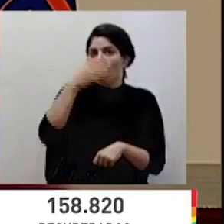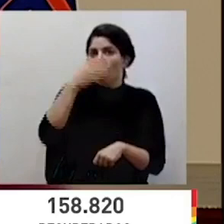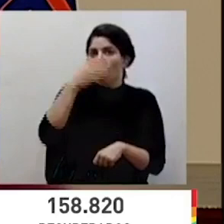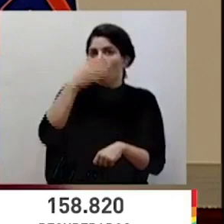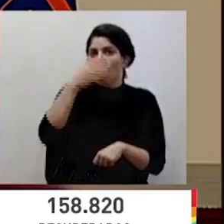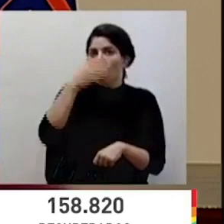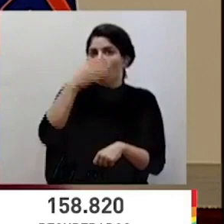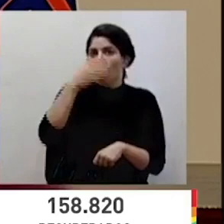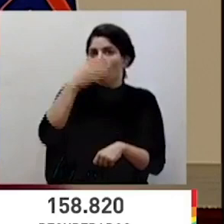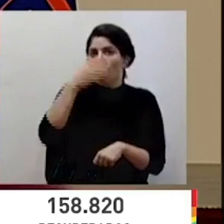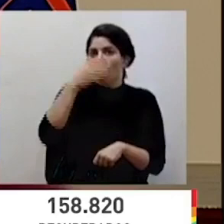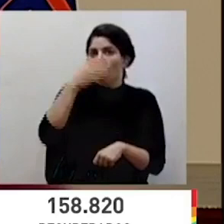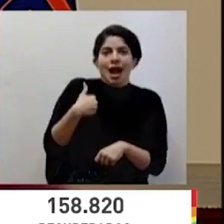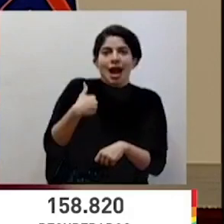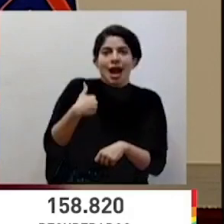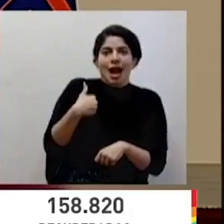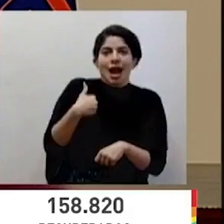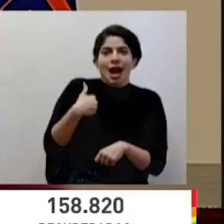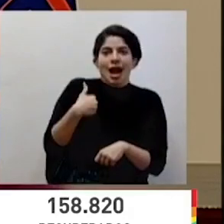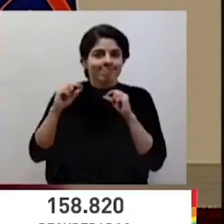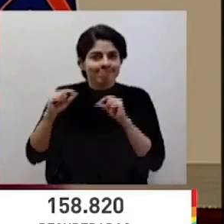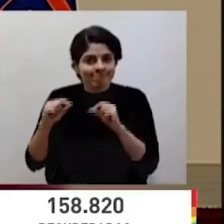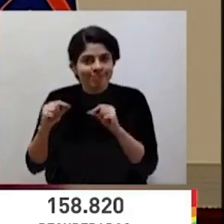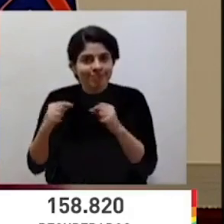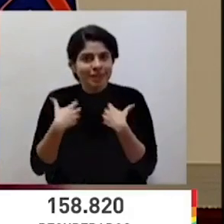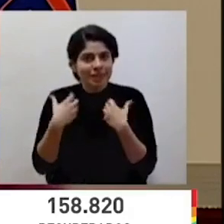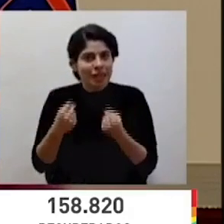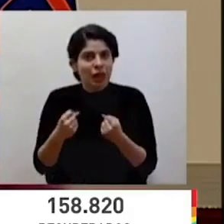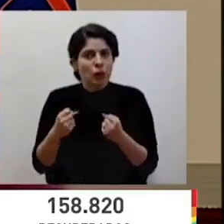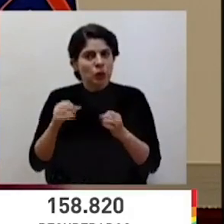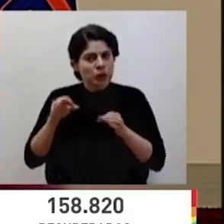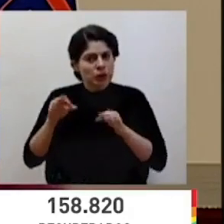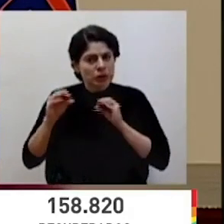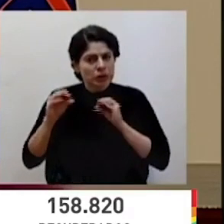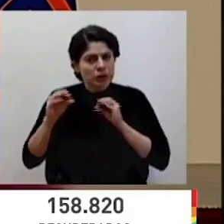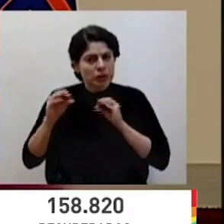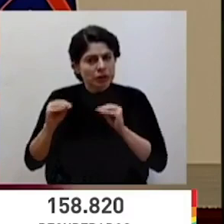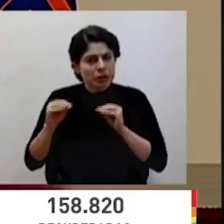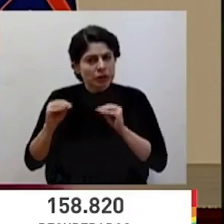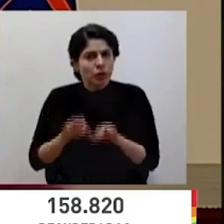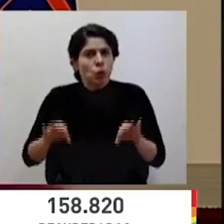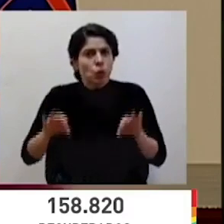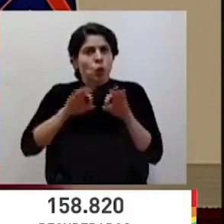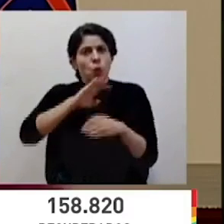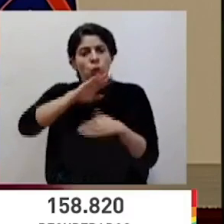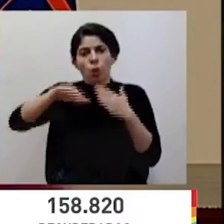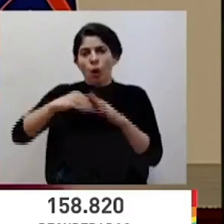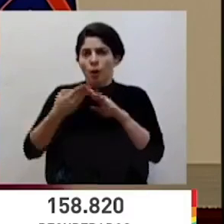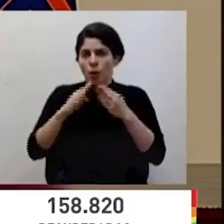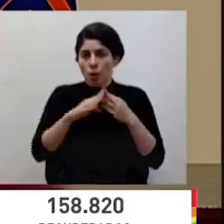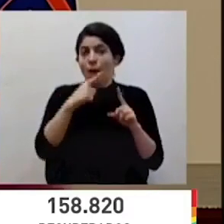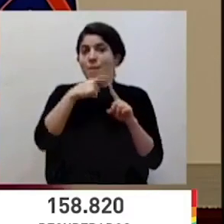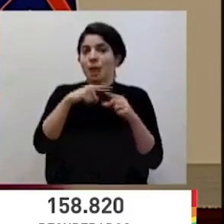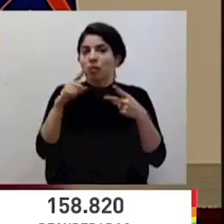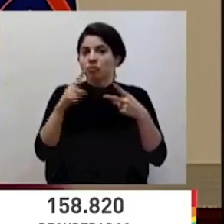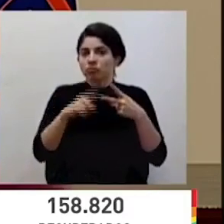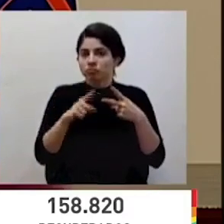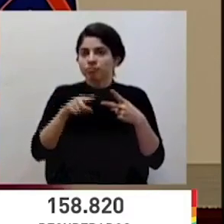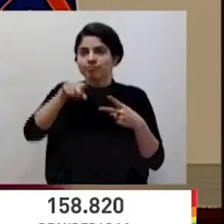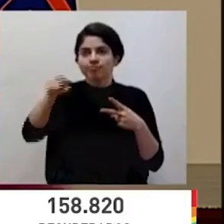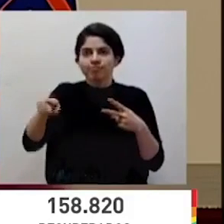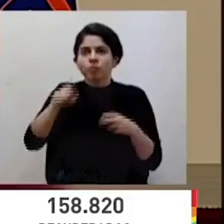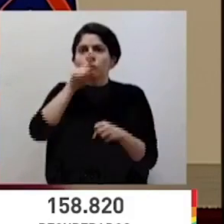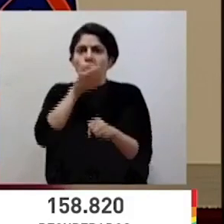una educación en salud importantísima en nuestra población, un cumplimiento de